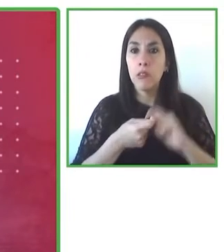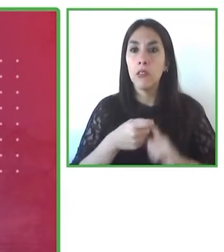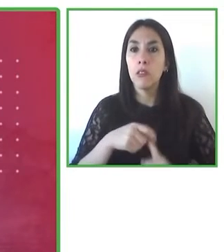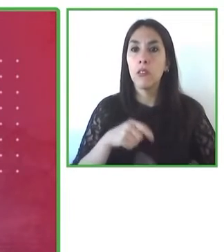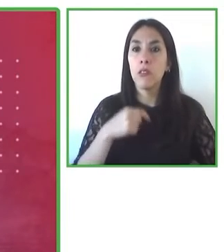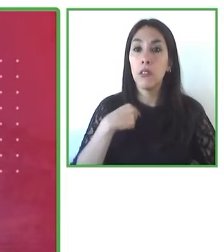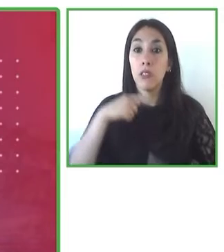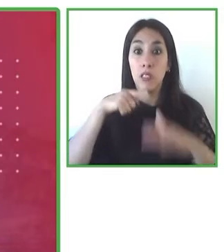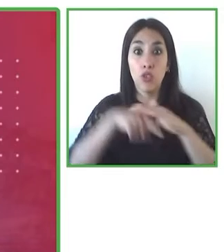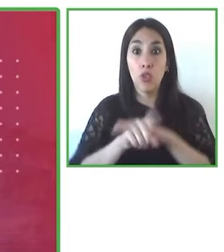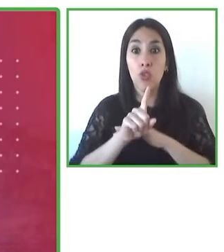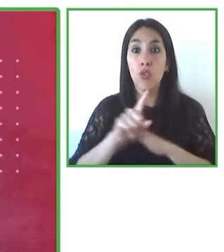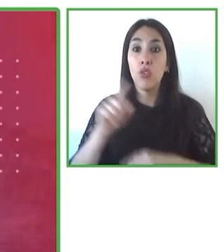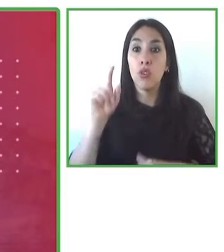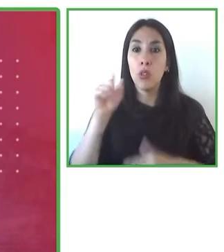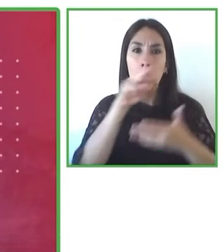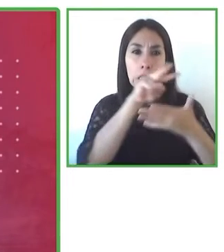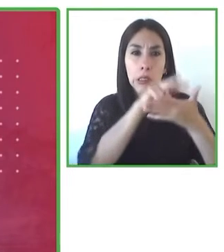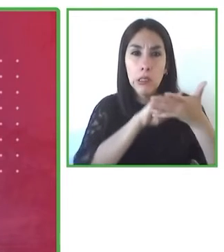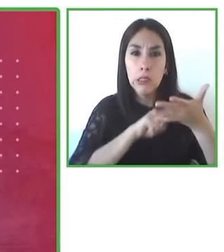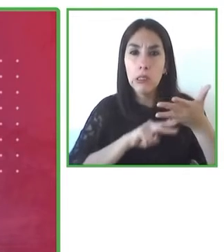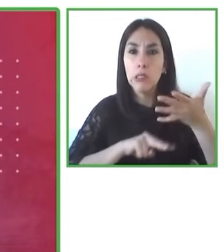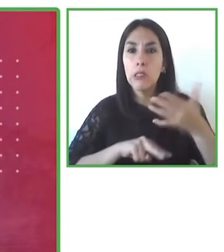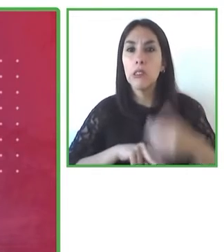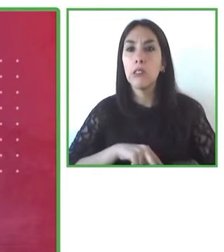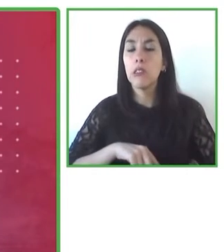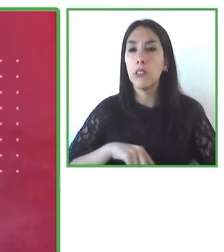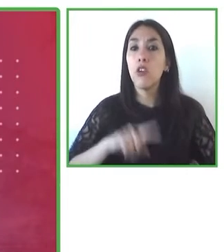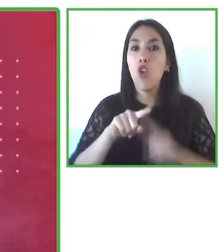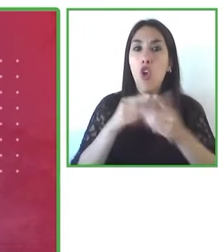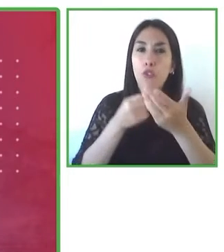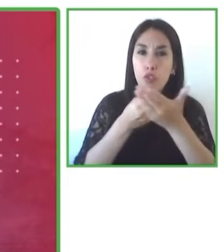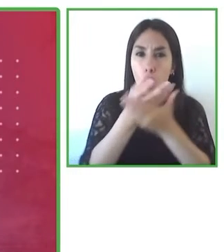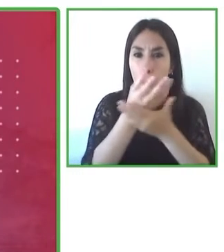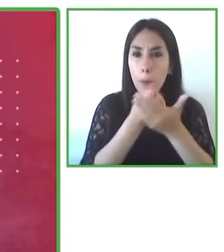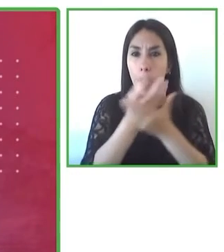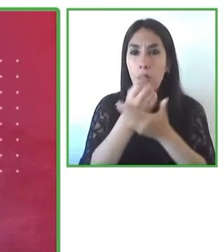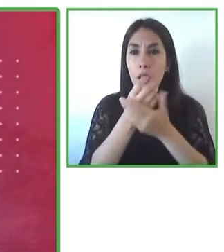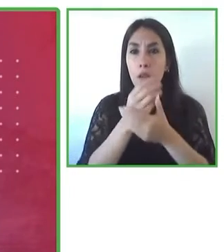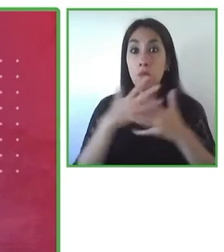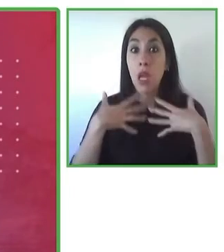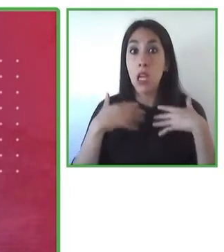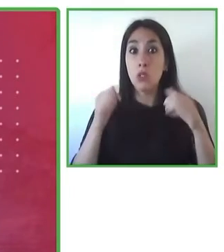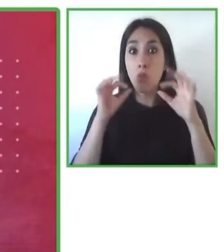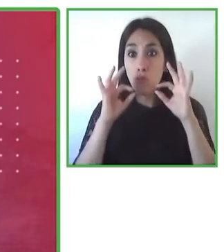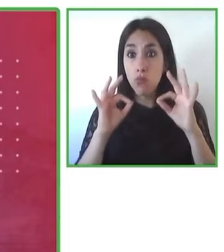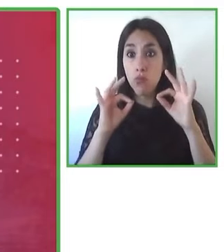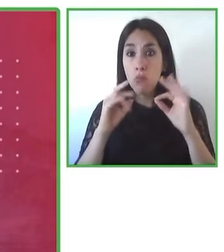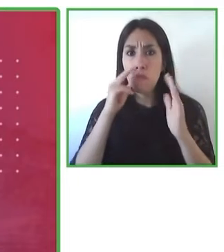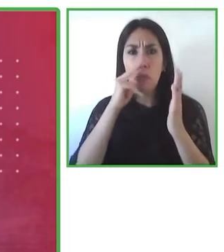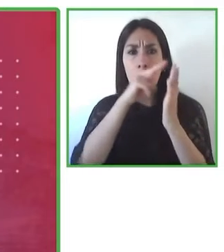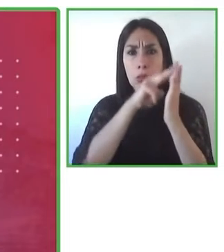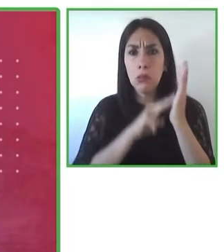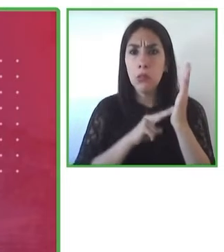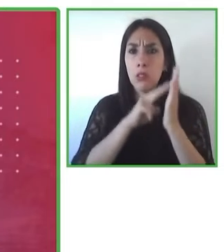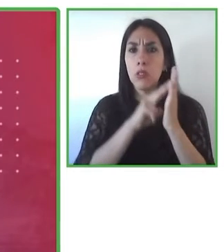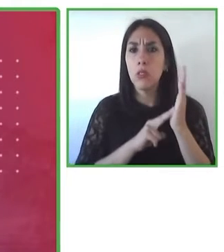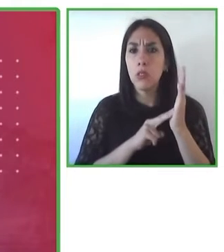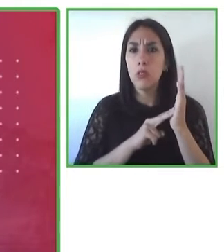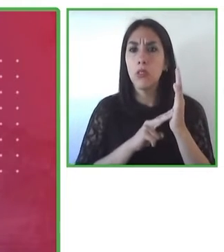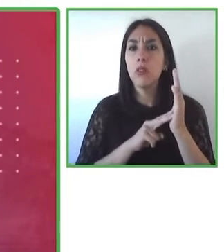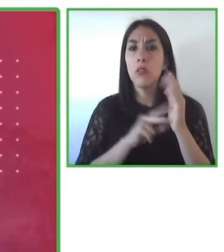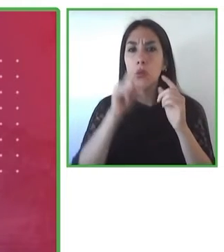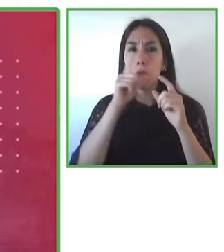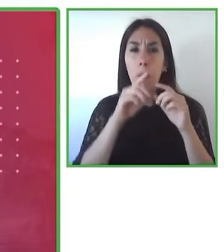y generar en los estados la agenda de que el tema del acceso a la lectura sea parte fundamental también de las políticas, algo bastante difícil,